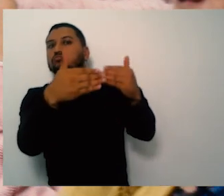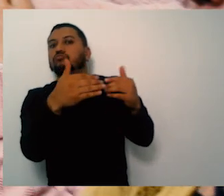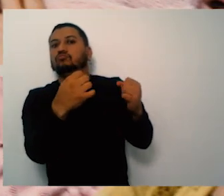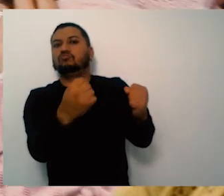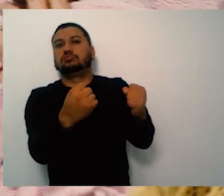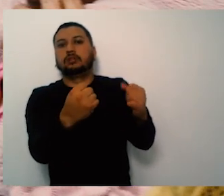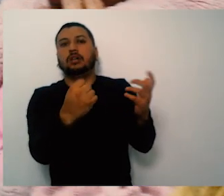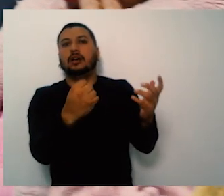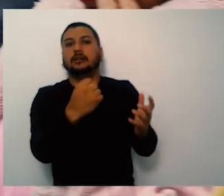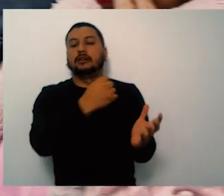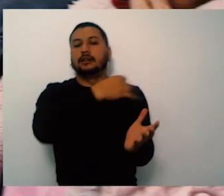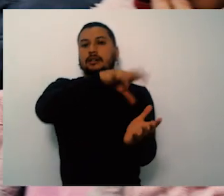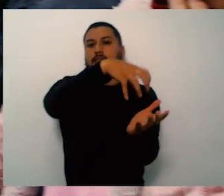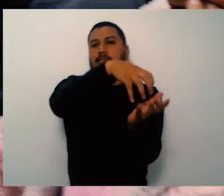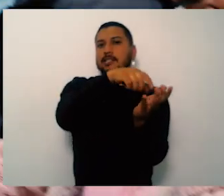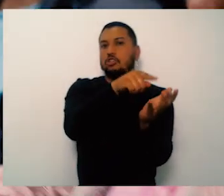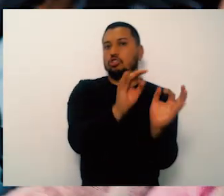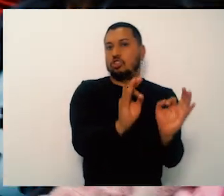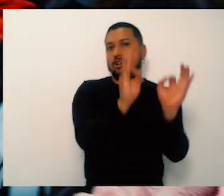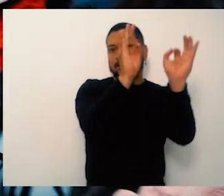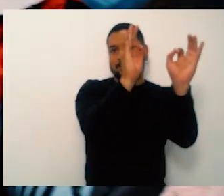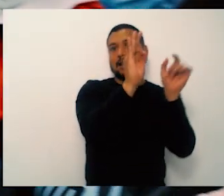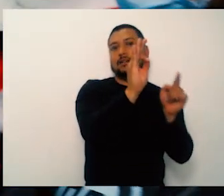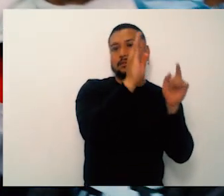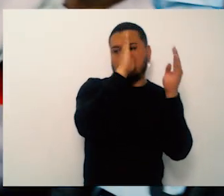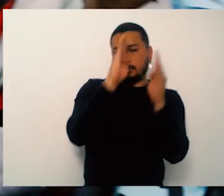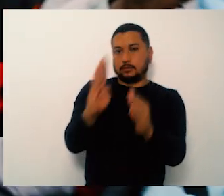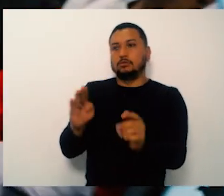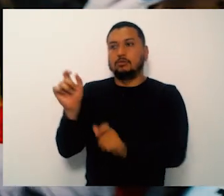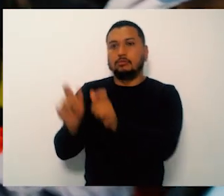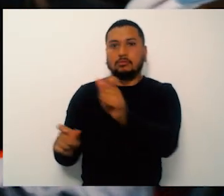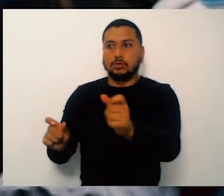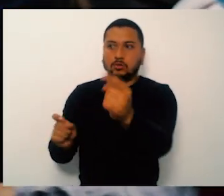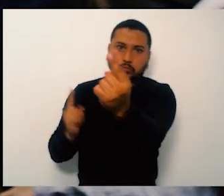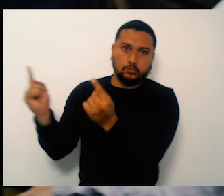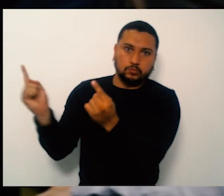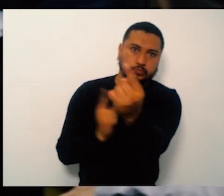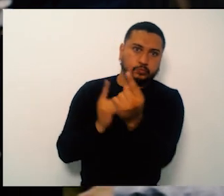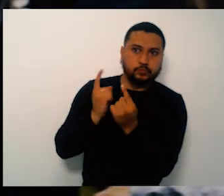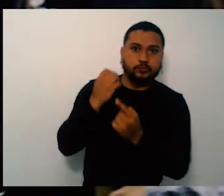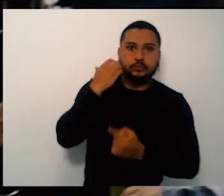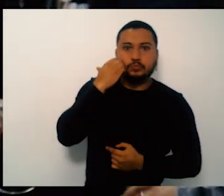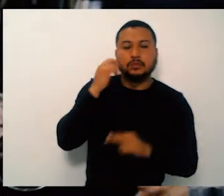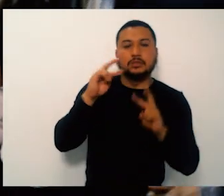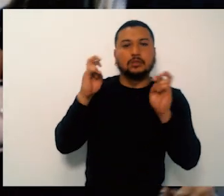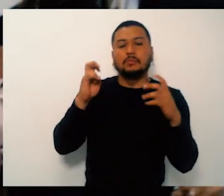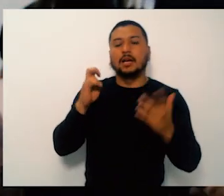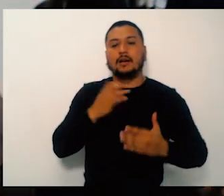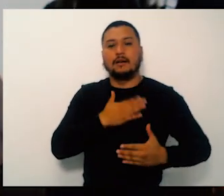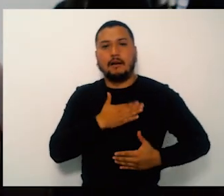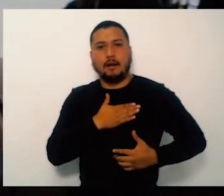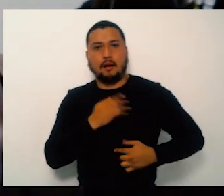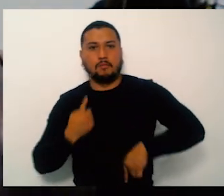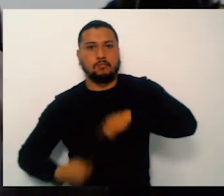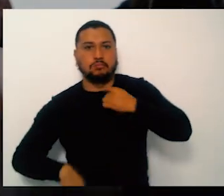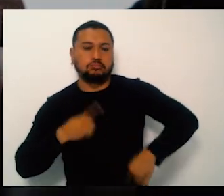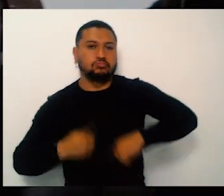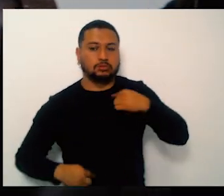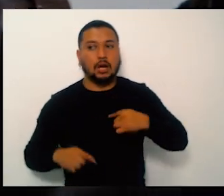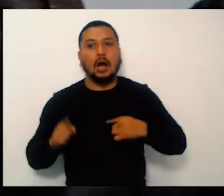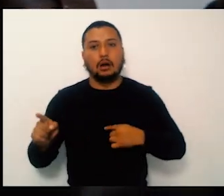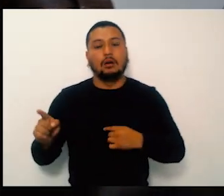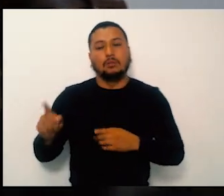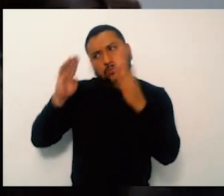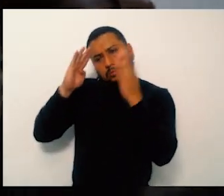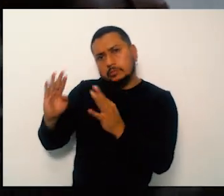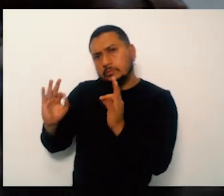como la doctora Jenny Río le da una alegría en estos espacios. Encontrarse uno con el doctor Monroy